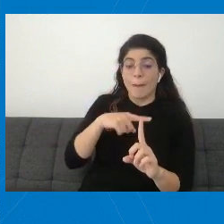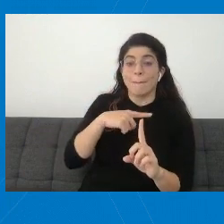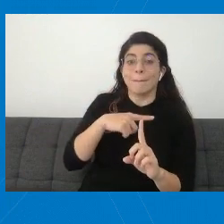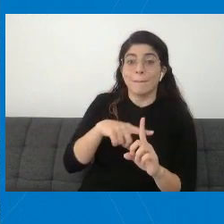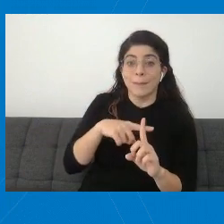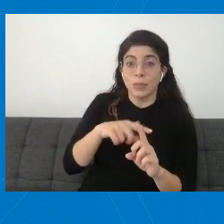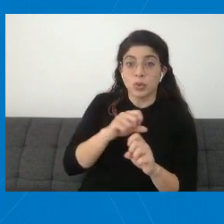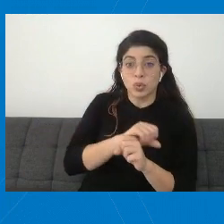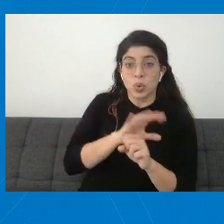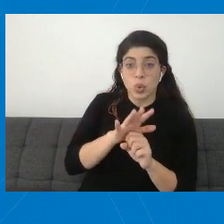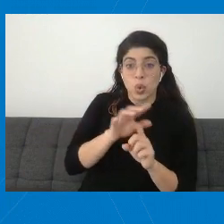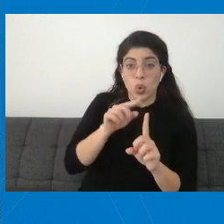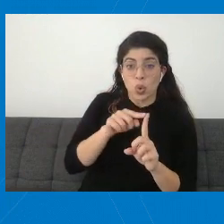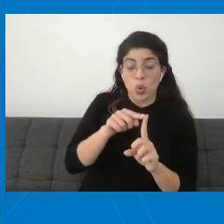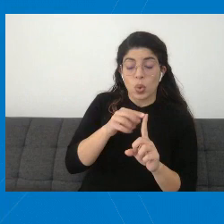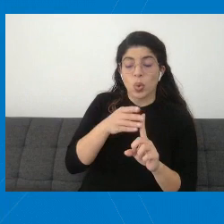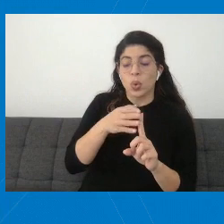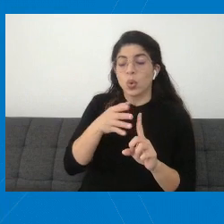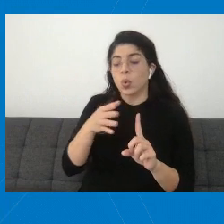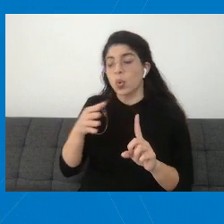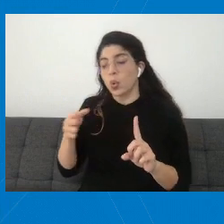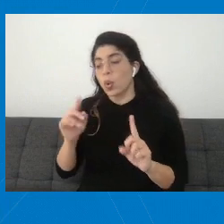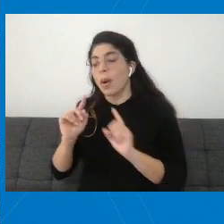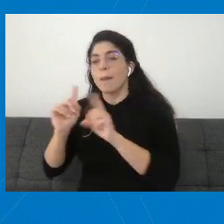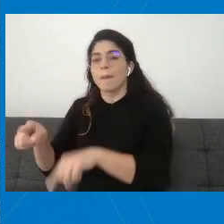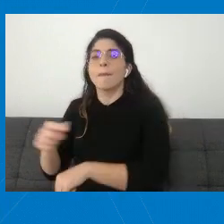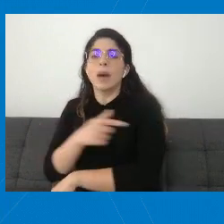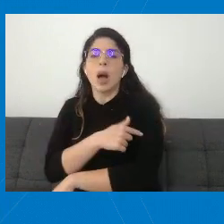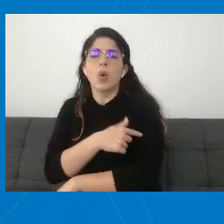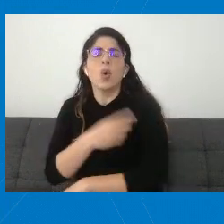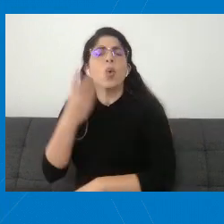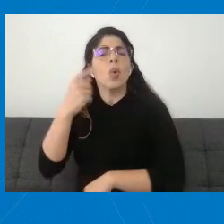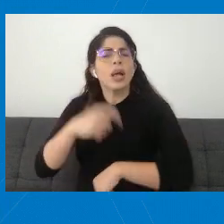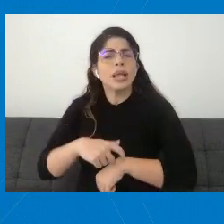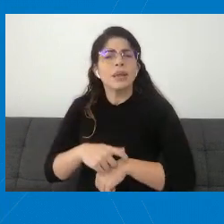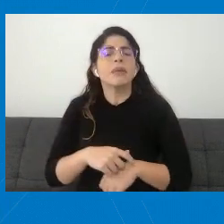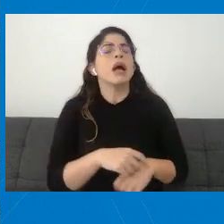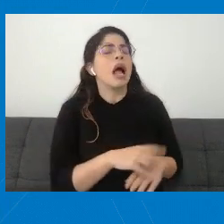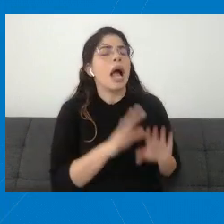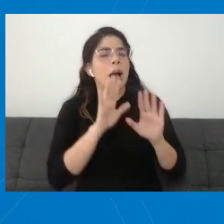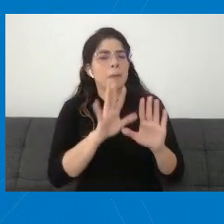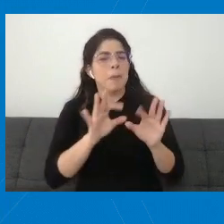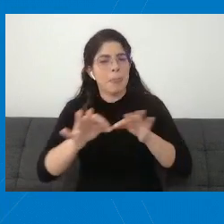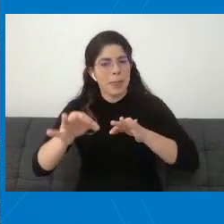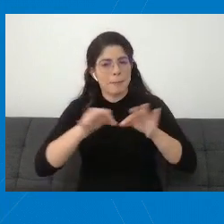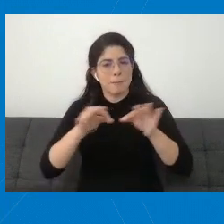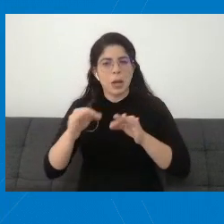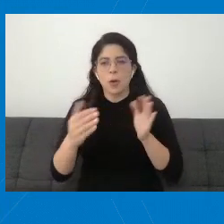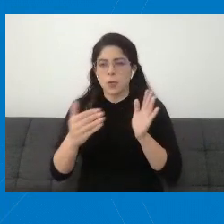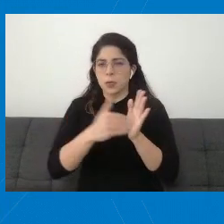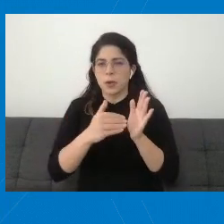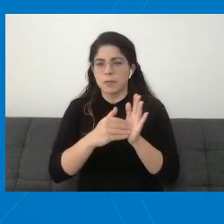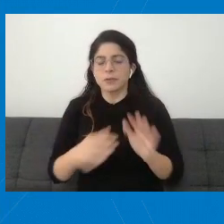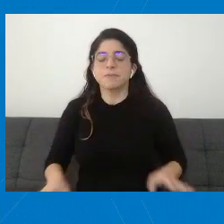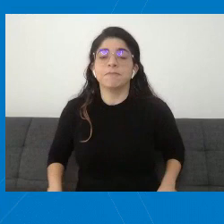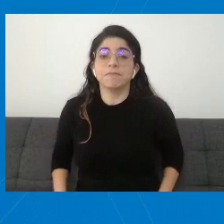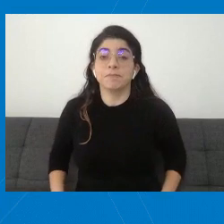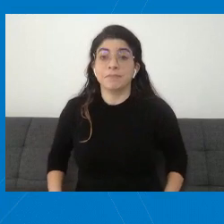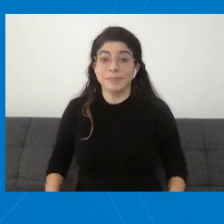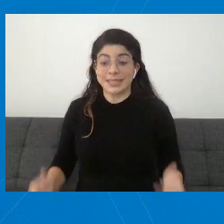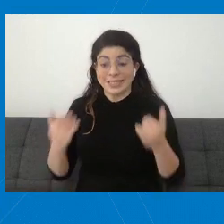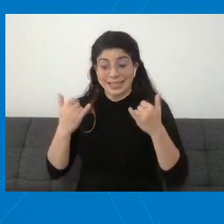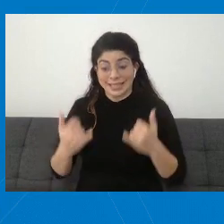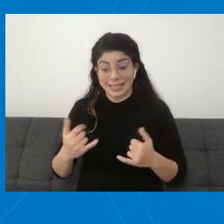COVID-19 para vacunarse. Vamos a explicarlo de nuevo. En este momento,